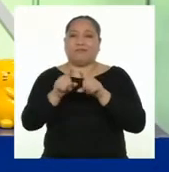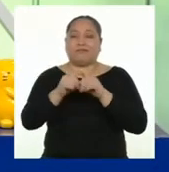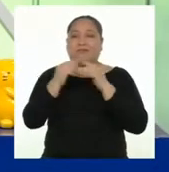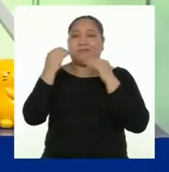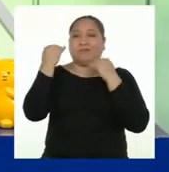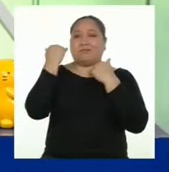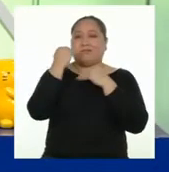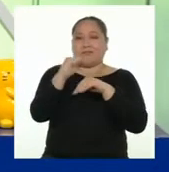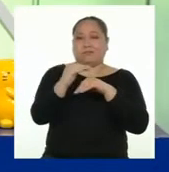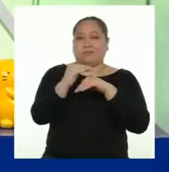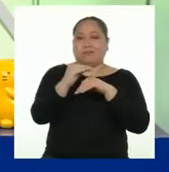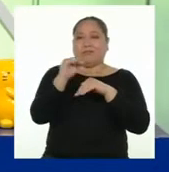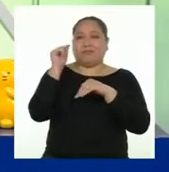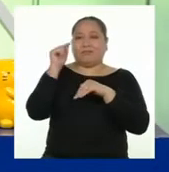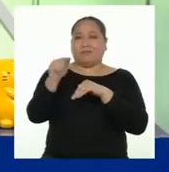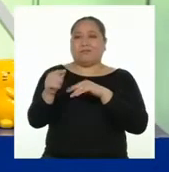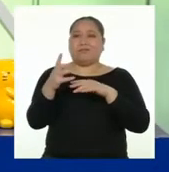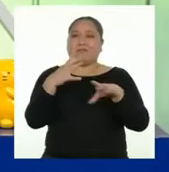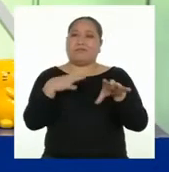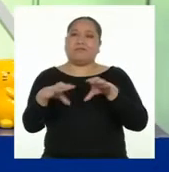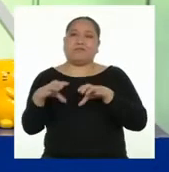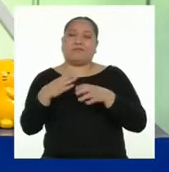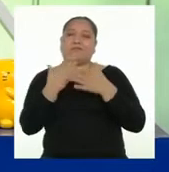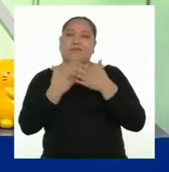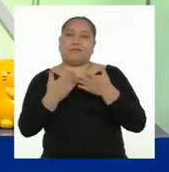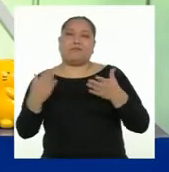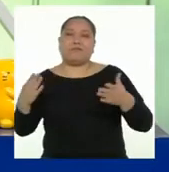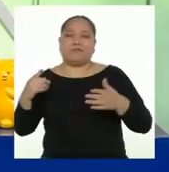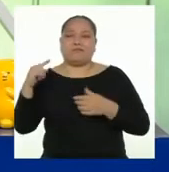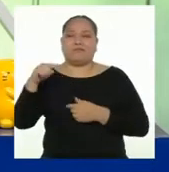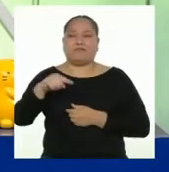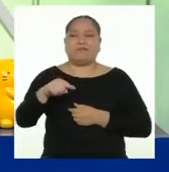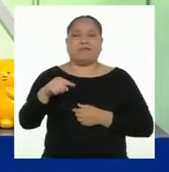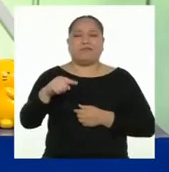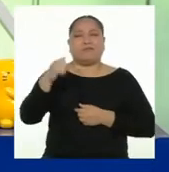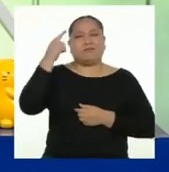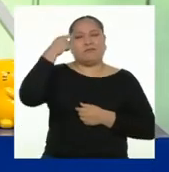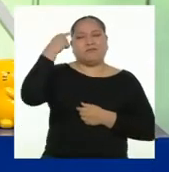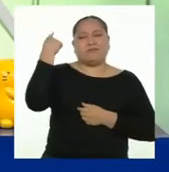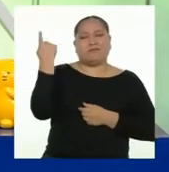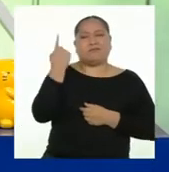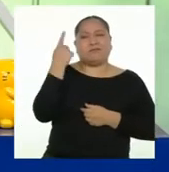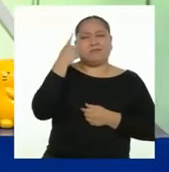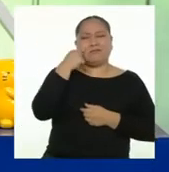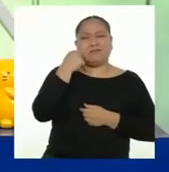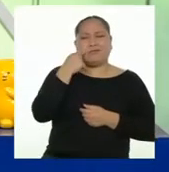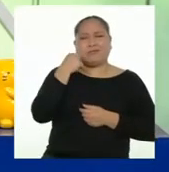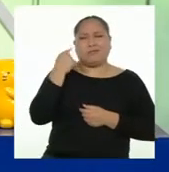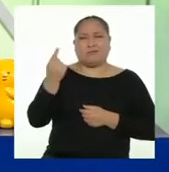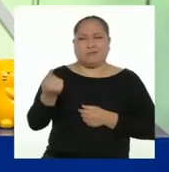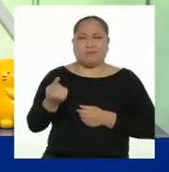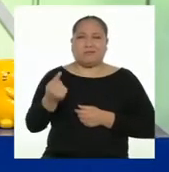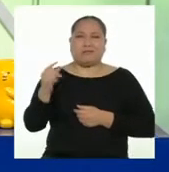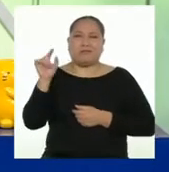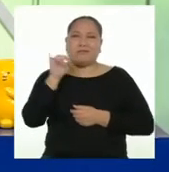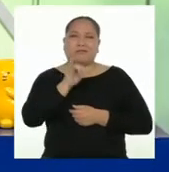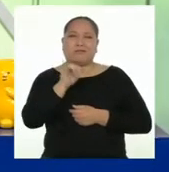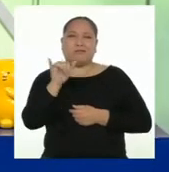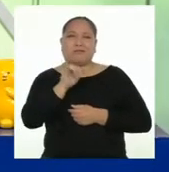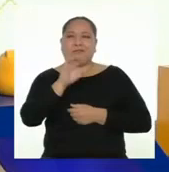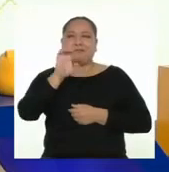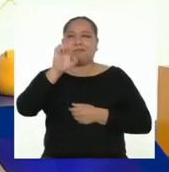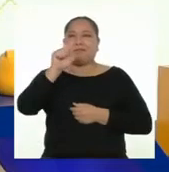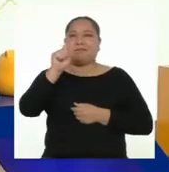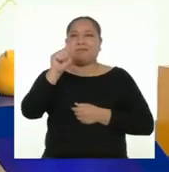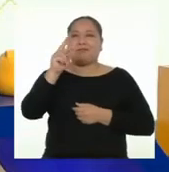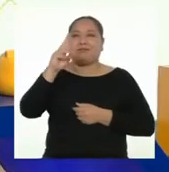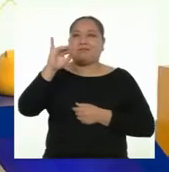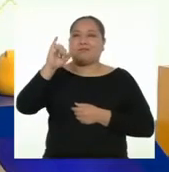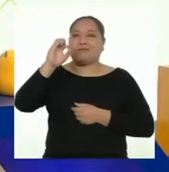Y además, el obstáculo de estar realizando una actividad considerada sólo para los hombres, así como los estereotipos.